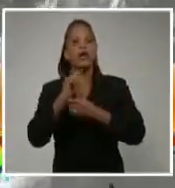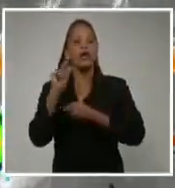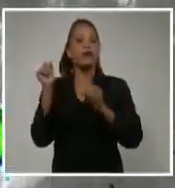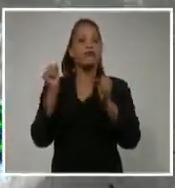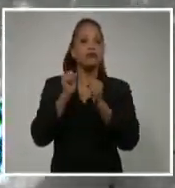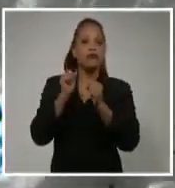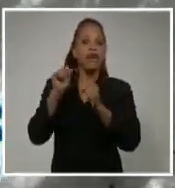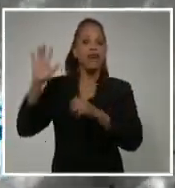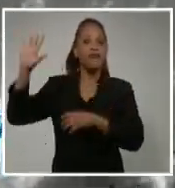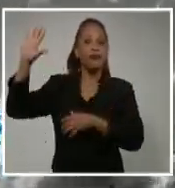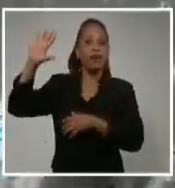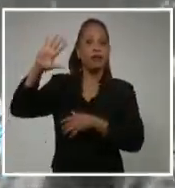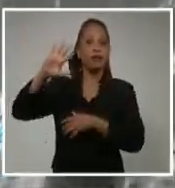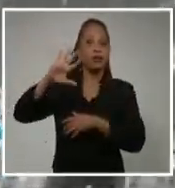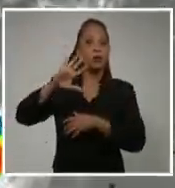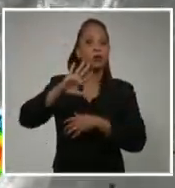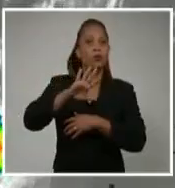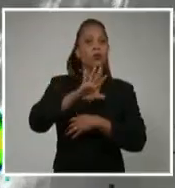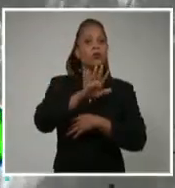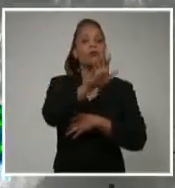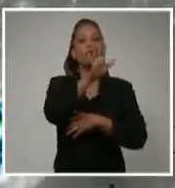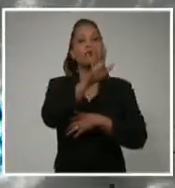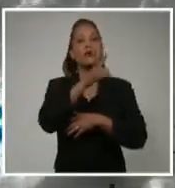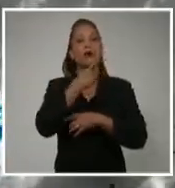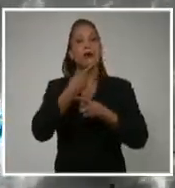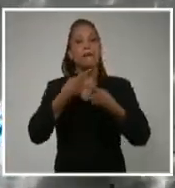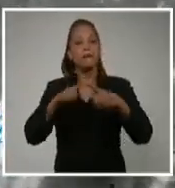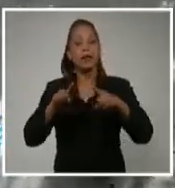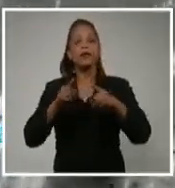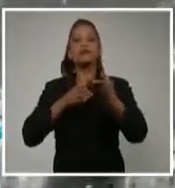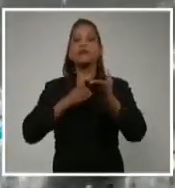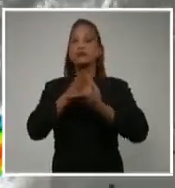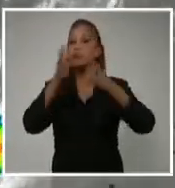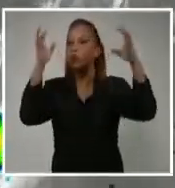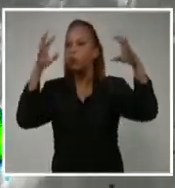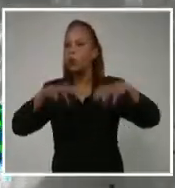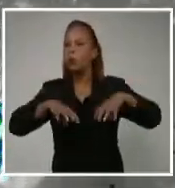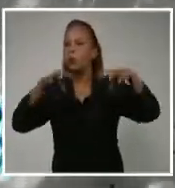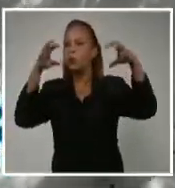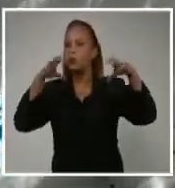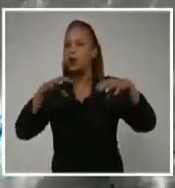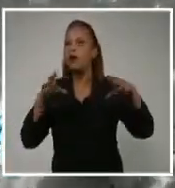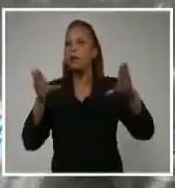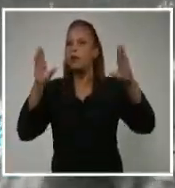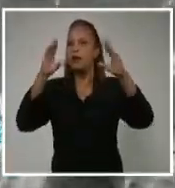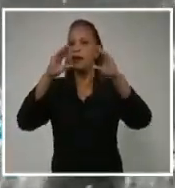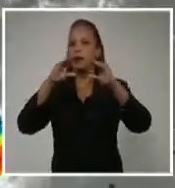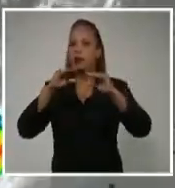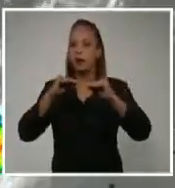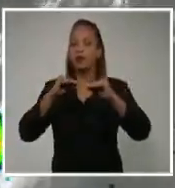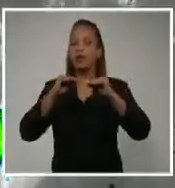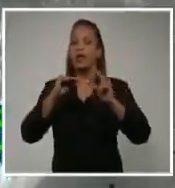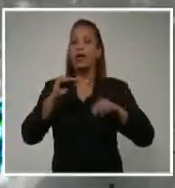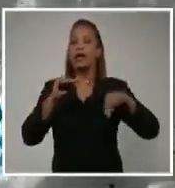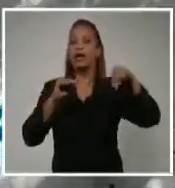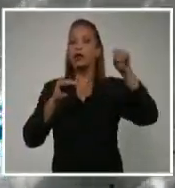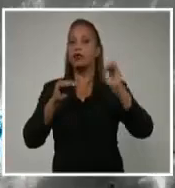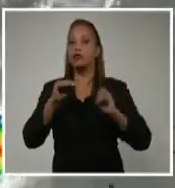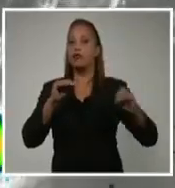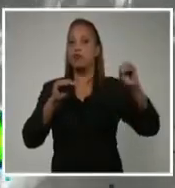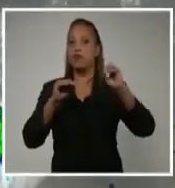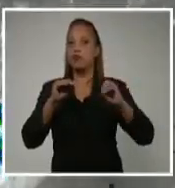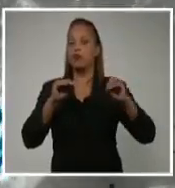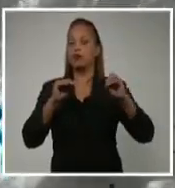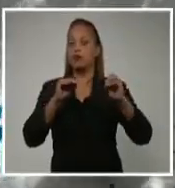esta parte del territorio nacional y bueno, las lluvias se van a mantener esta tarde noche todavía en el extremo norte oriental. Los acumulados pocos